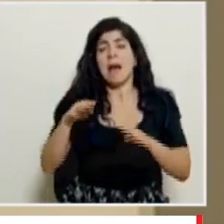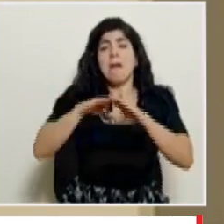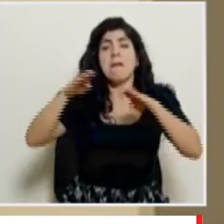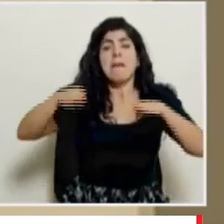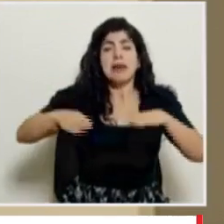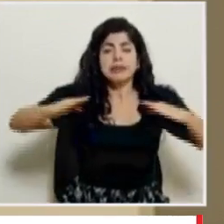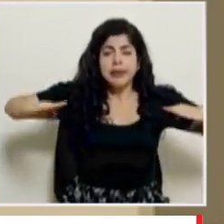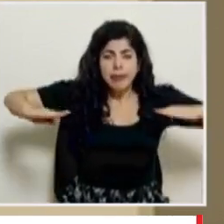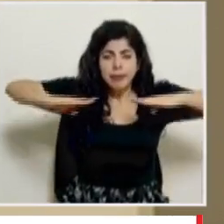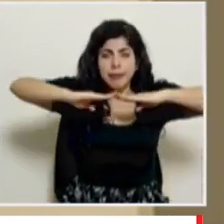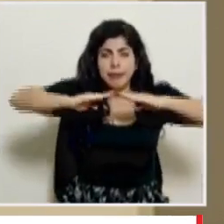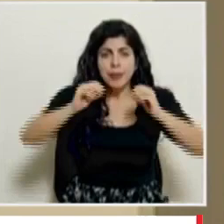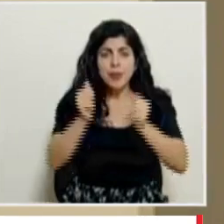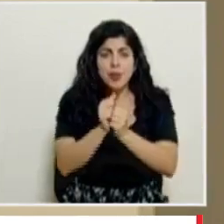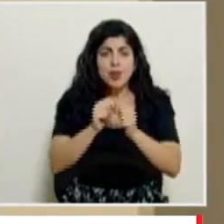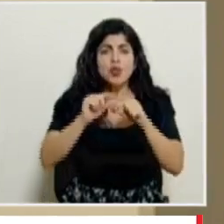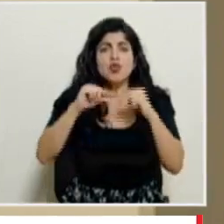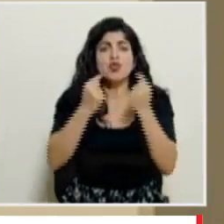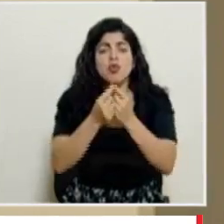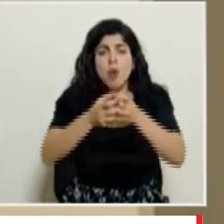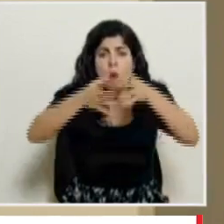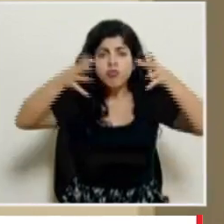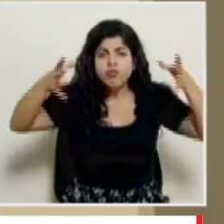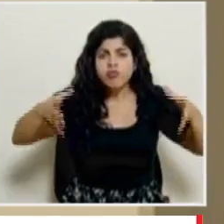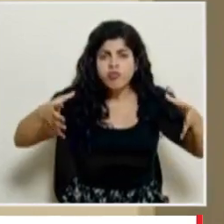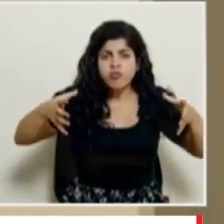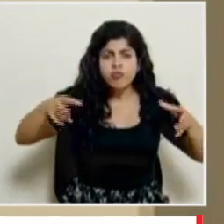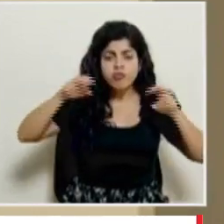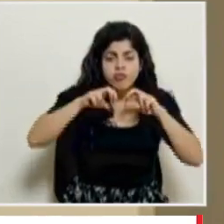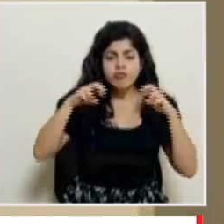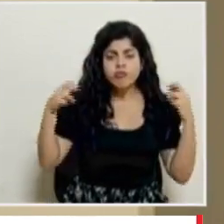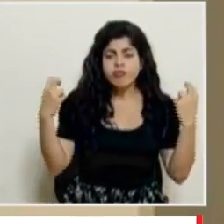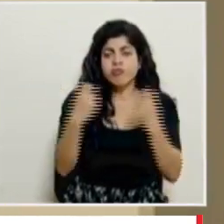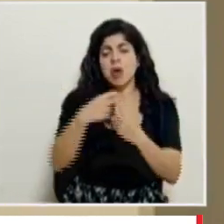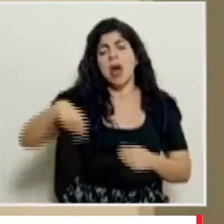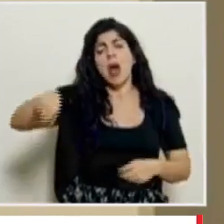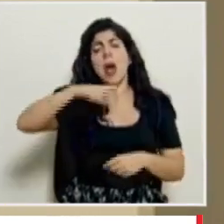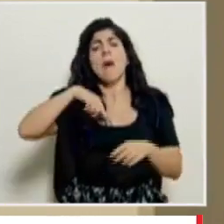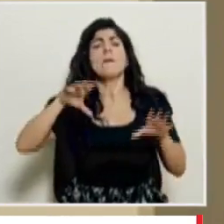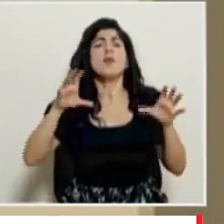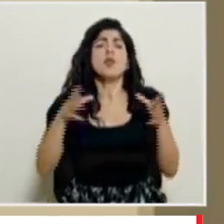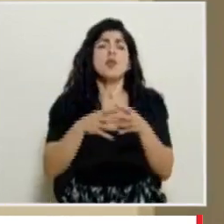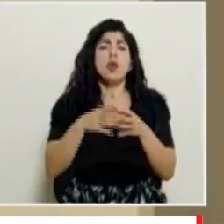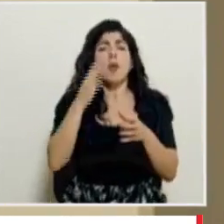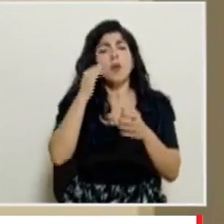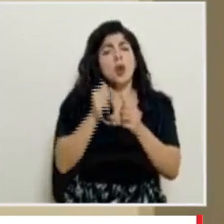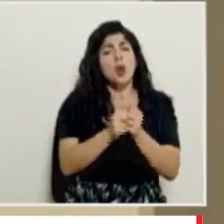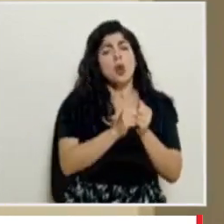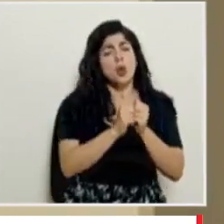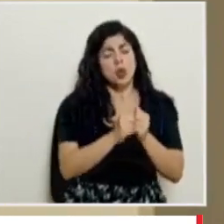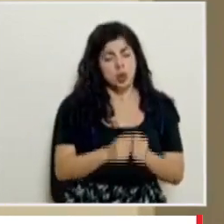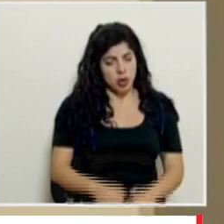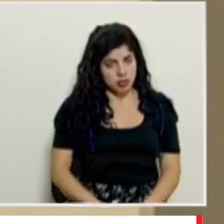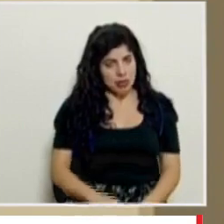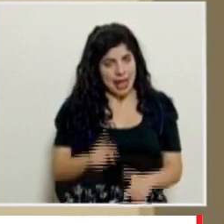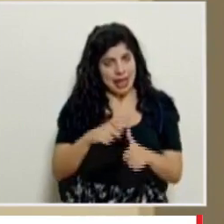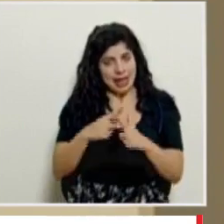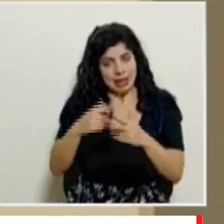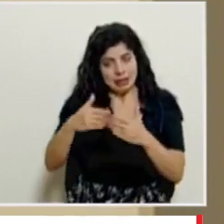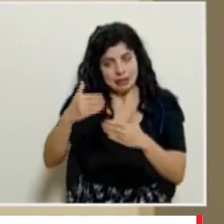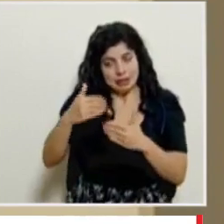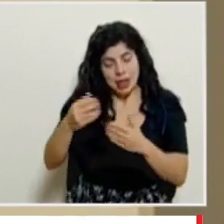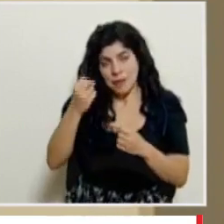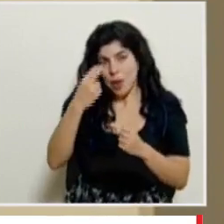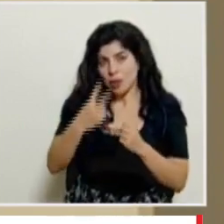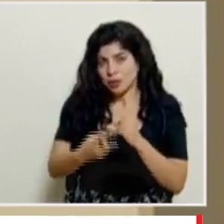mesas de hacer grupos más grandes bajo la premisa de que son burbujas porque llegan juntos y entonces eso más bien hace